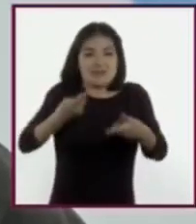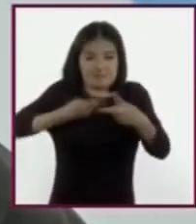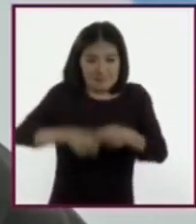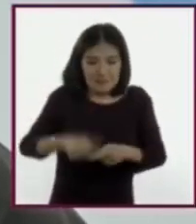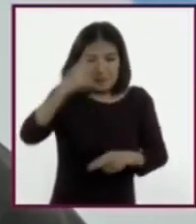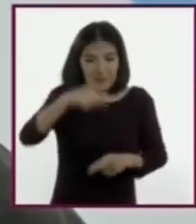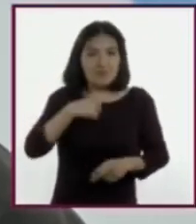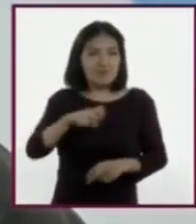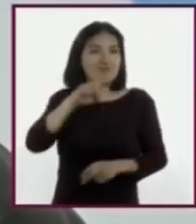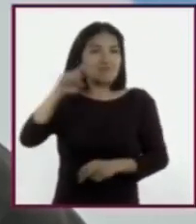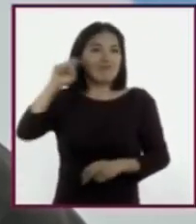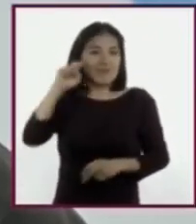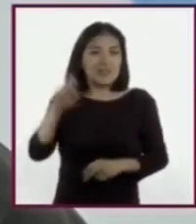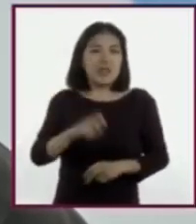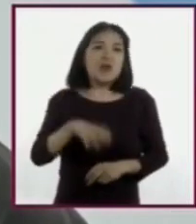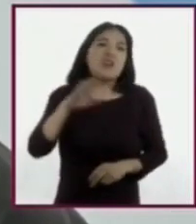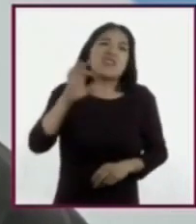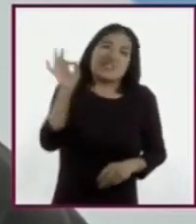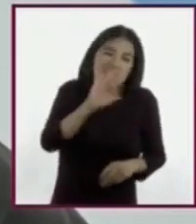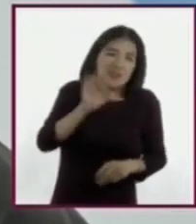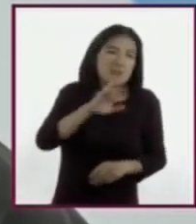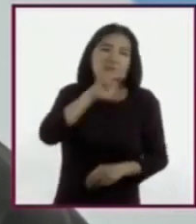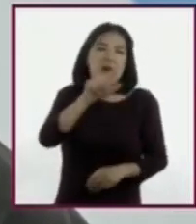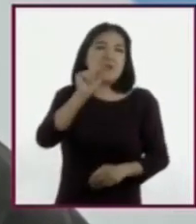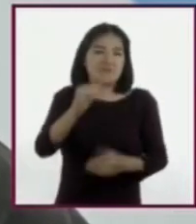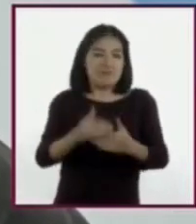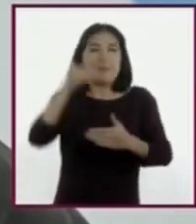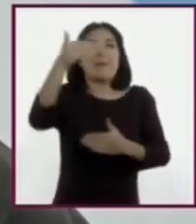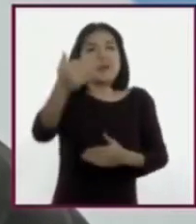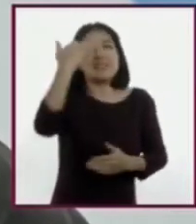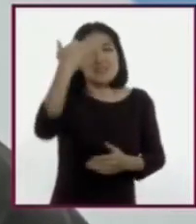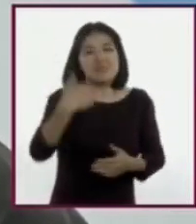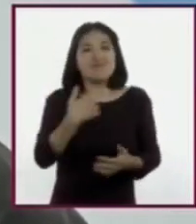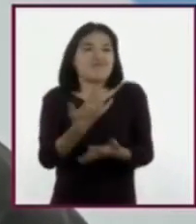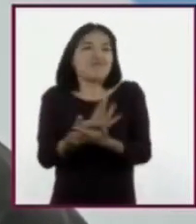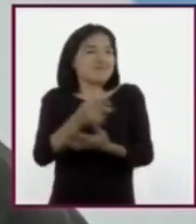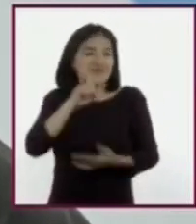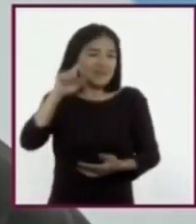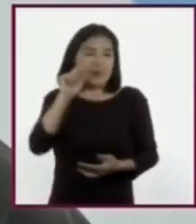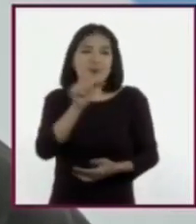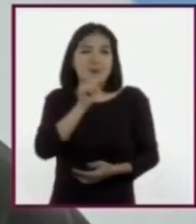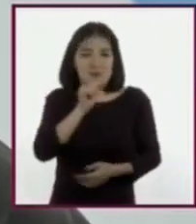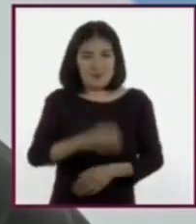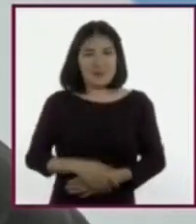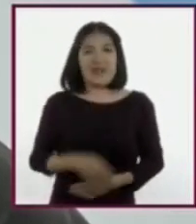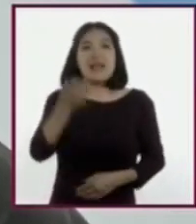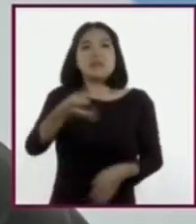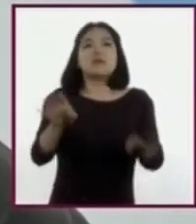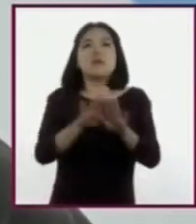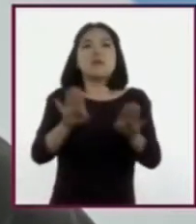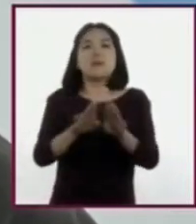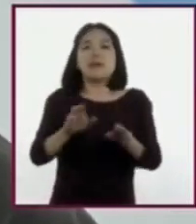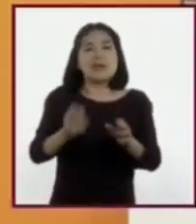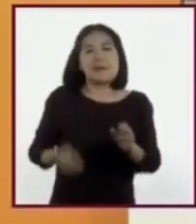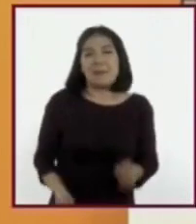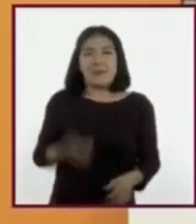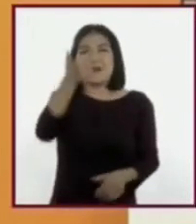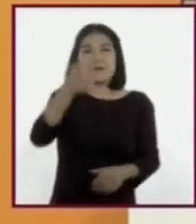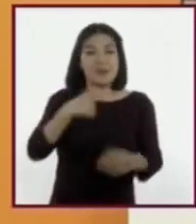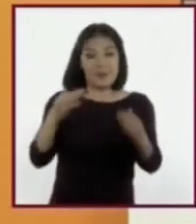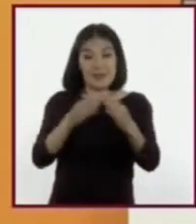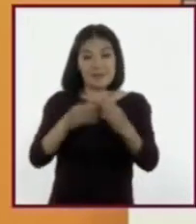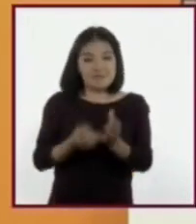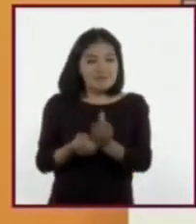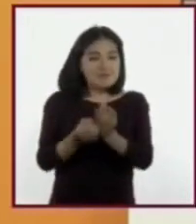que considerarían o es mejor esperar. De otra forma, es como salir de casa y subirse al primer autobús que